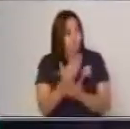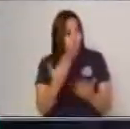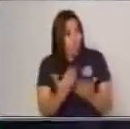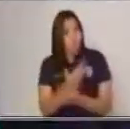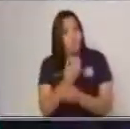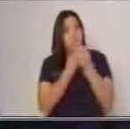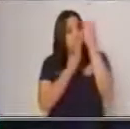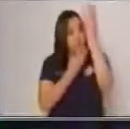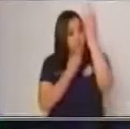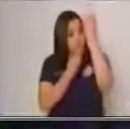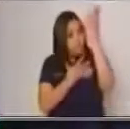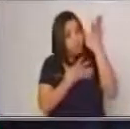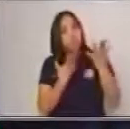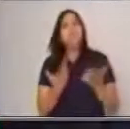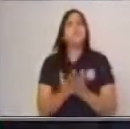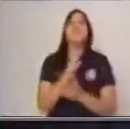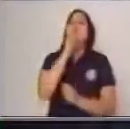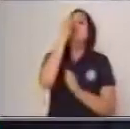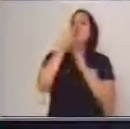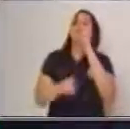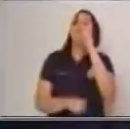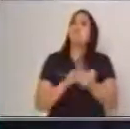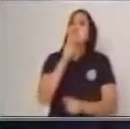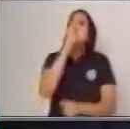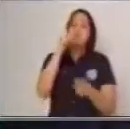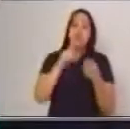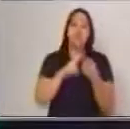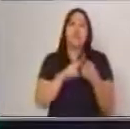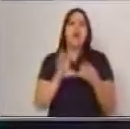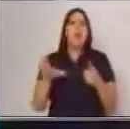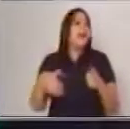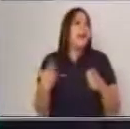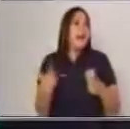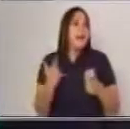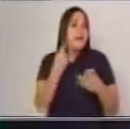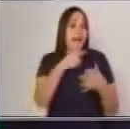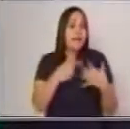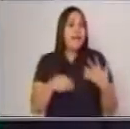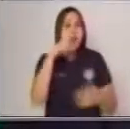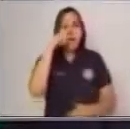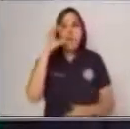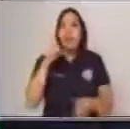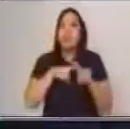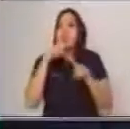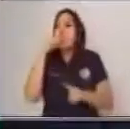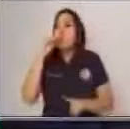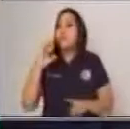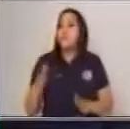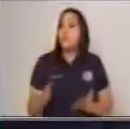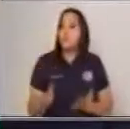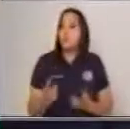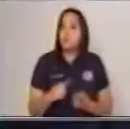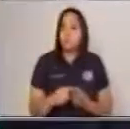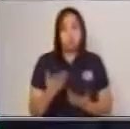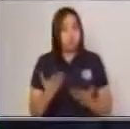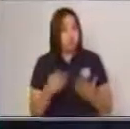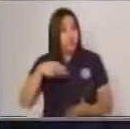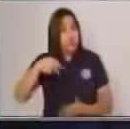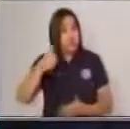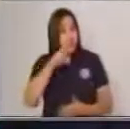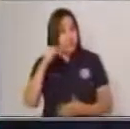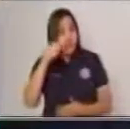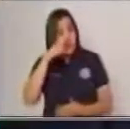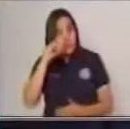cactus, les hago la interrogante número uno. ¿A qué tipo de texto nos estamos refiriendo? ¿Será que va a ser narrativo?